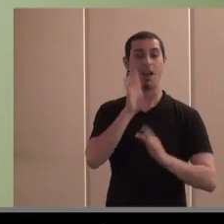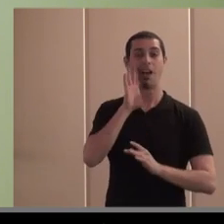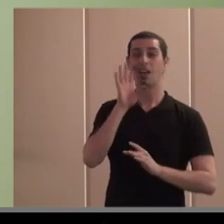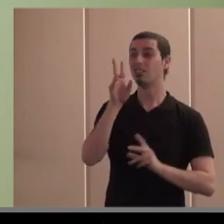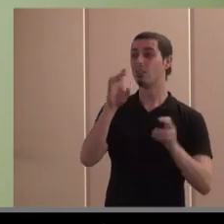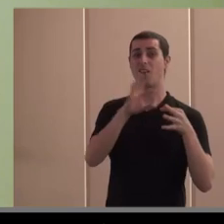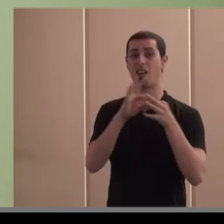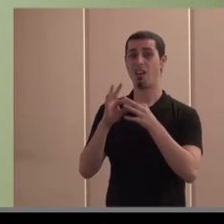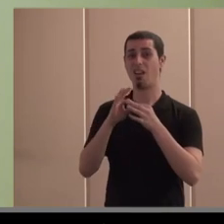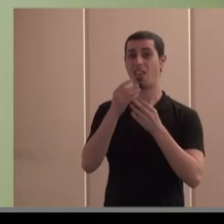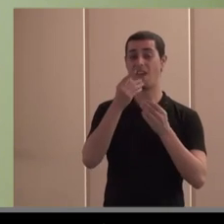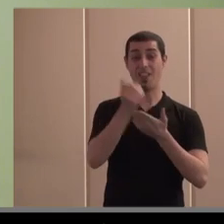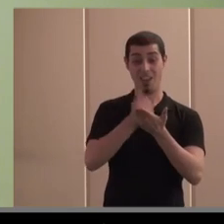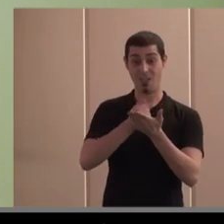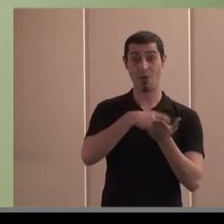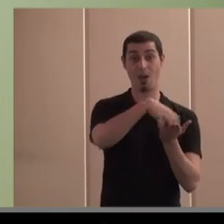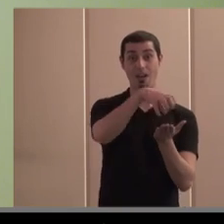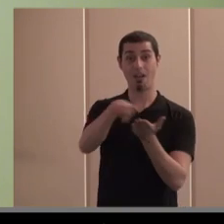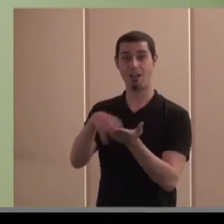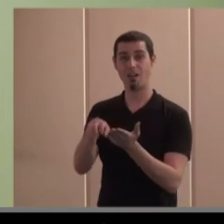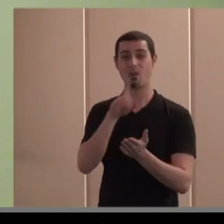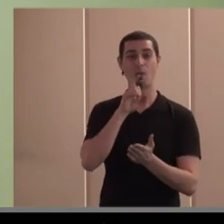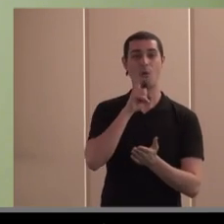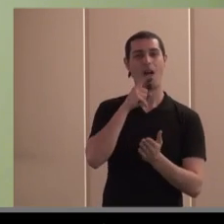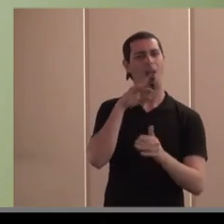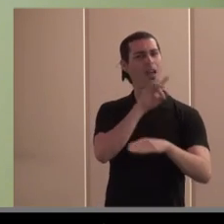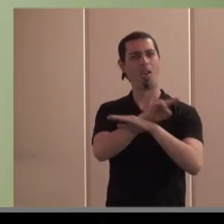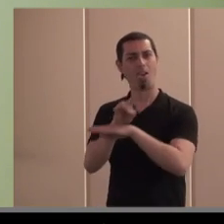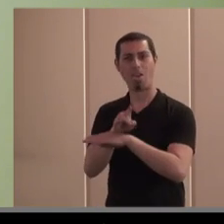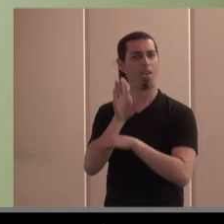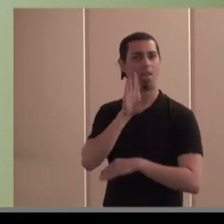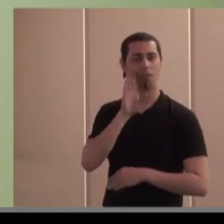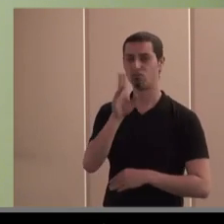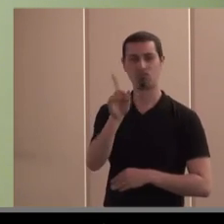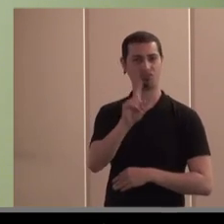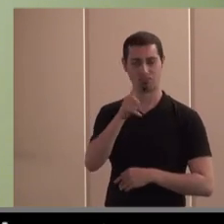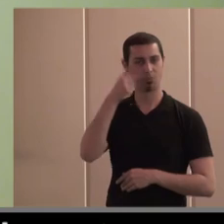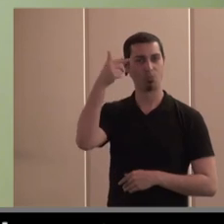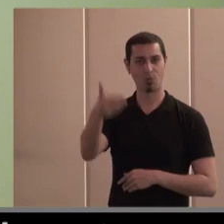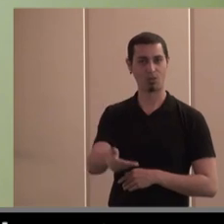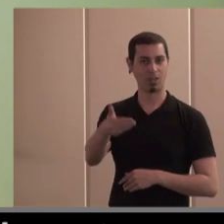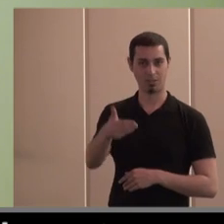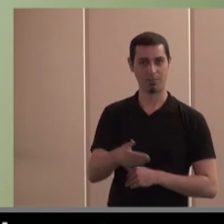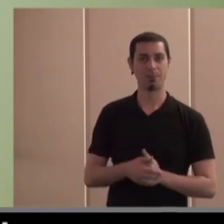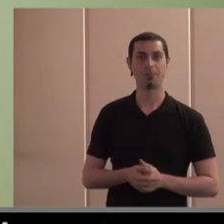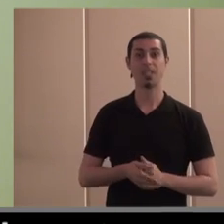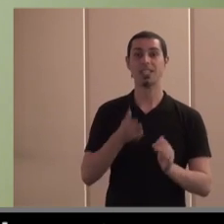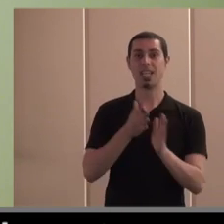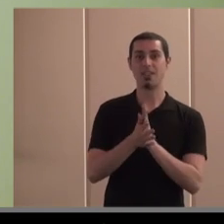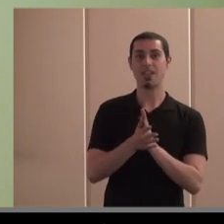los beneficios de la distribución de los beneficios no especulan y esto es algo también que es muy importante es decir